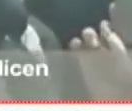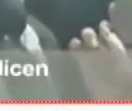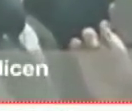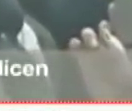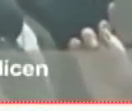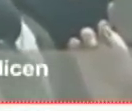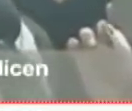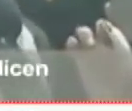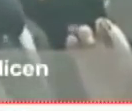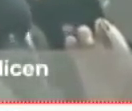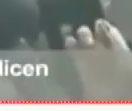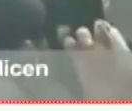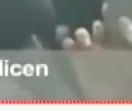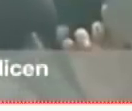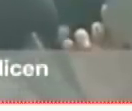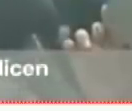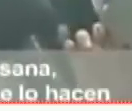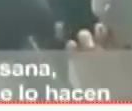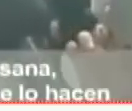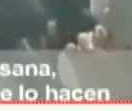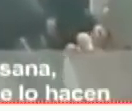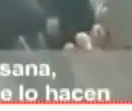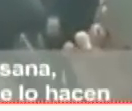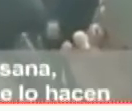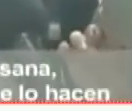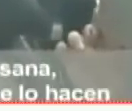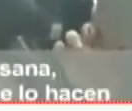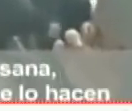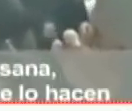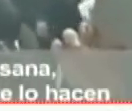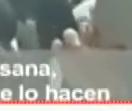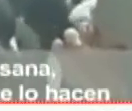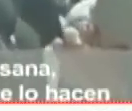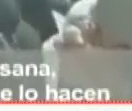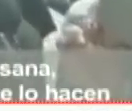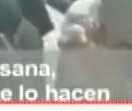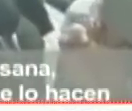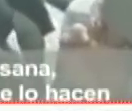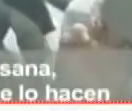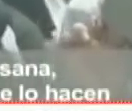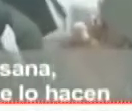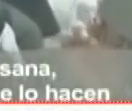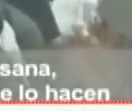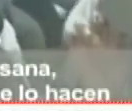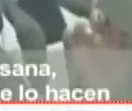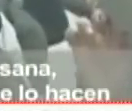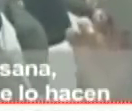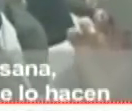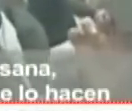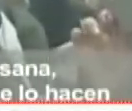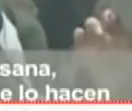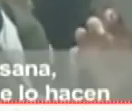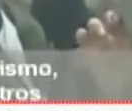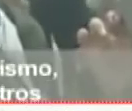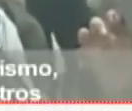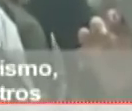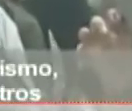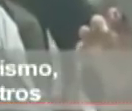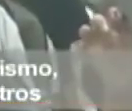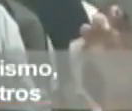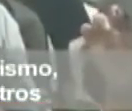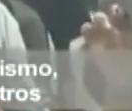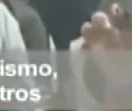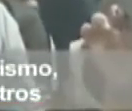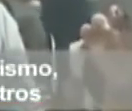con las personas que dicen nombrarse en algún momento después se plantean los otros hacen una ruchada pero simplemente no hemos dado cuenta que lo hacen será